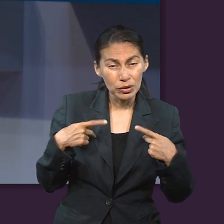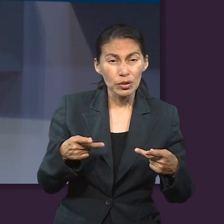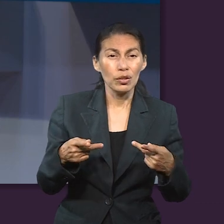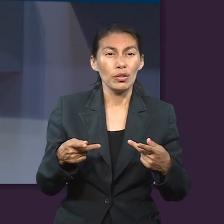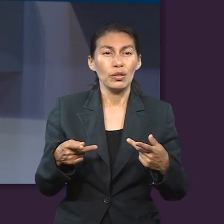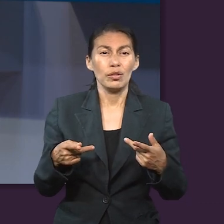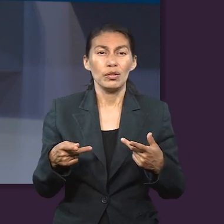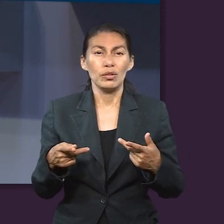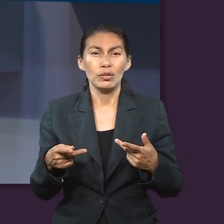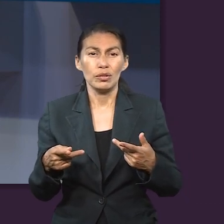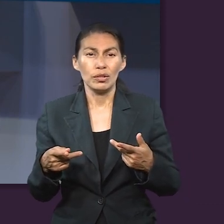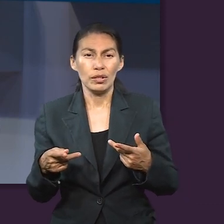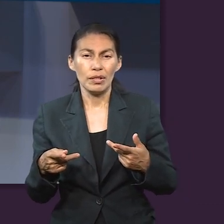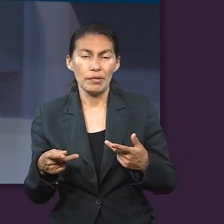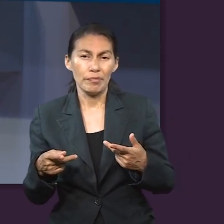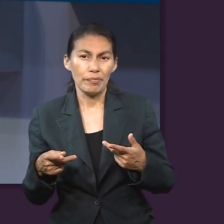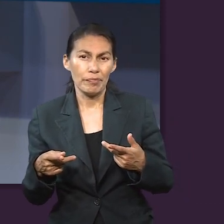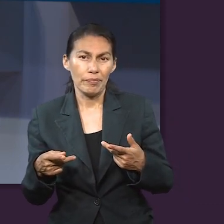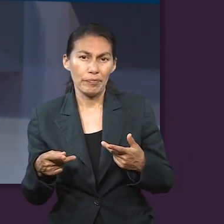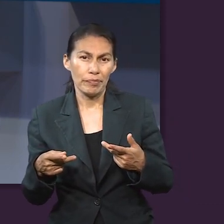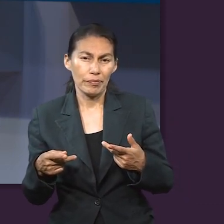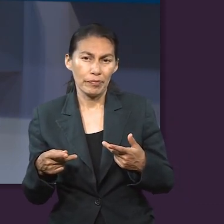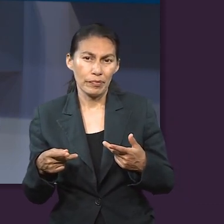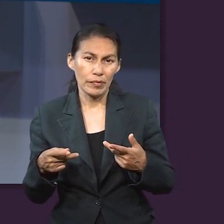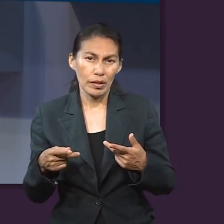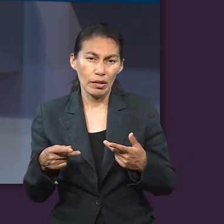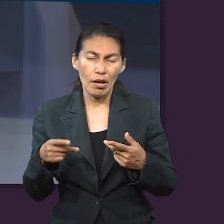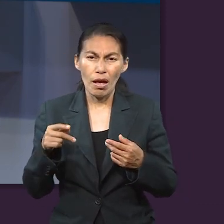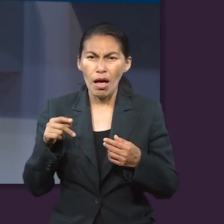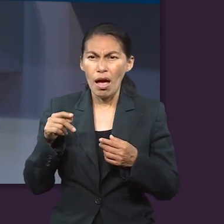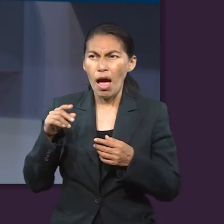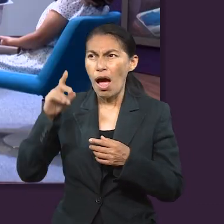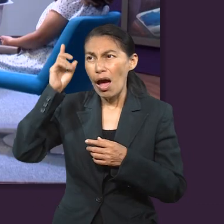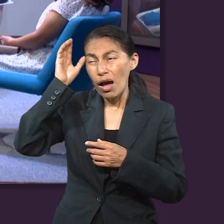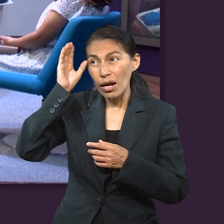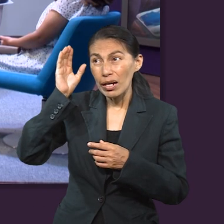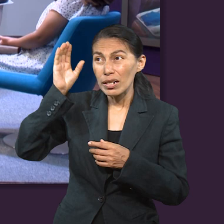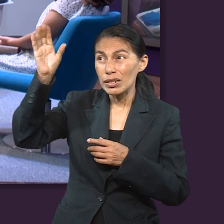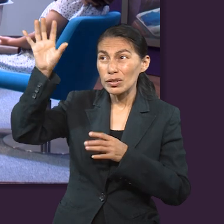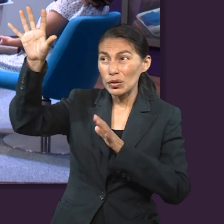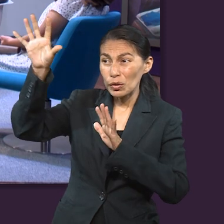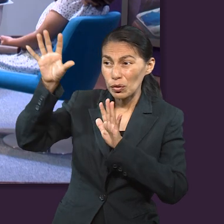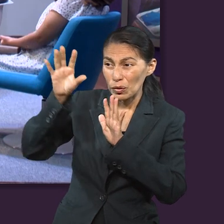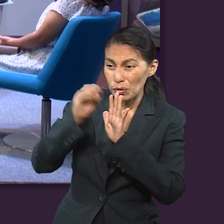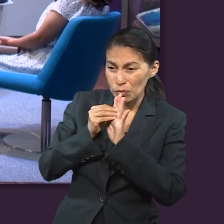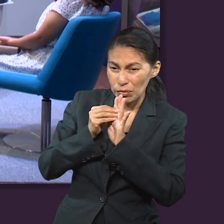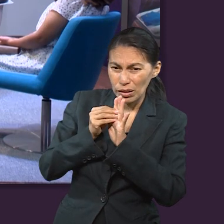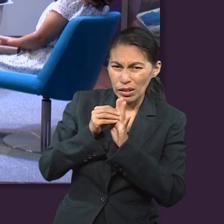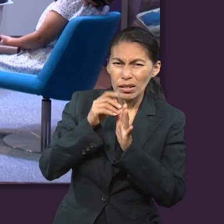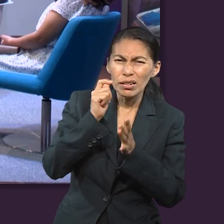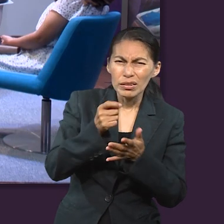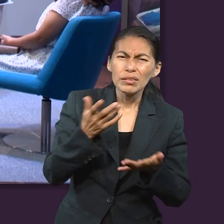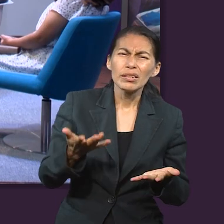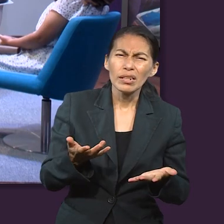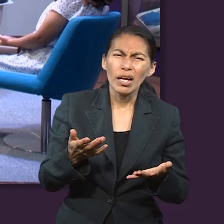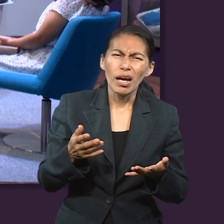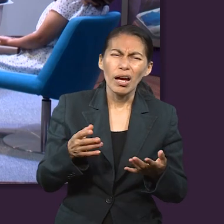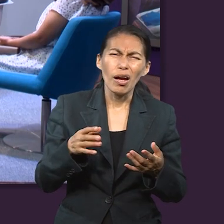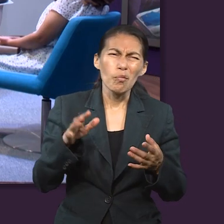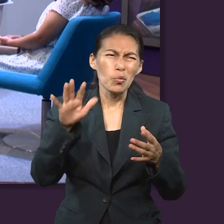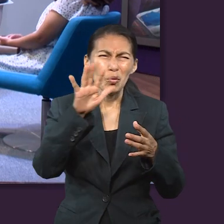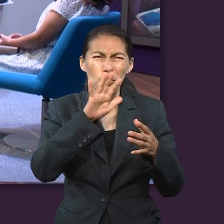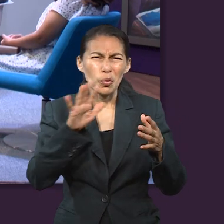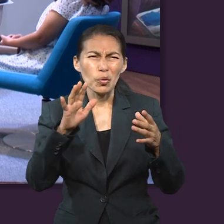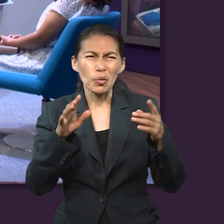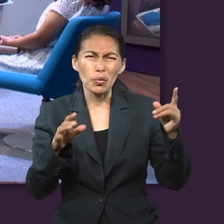el testimonio de una comunidad que revela la plenitud de Cristo de una persona que revela la plenitud de Cristo? ¿Qué implicaciones